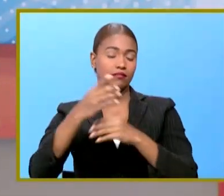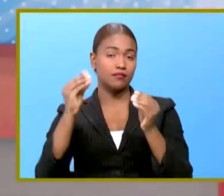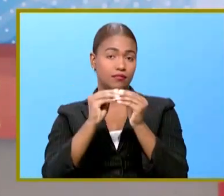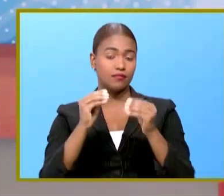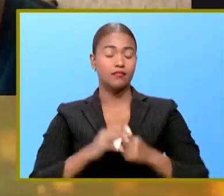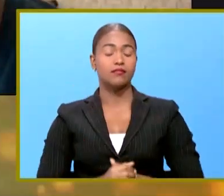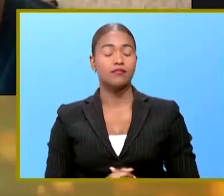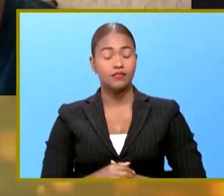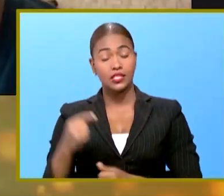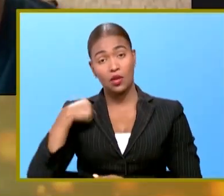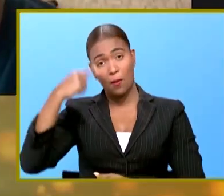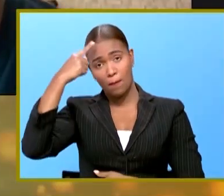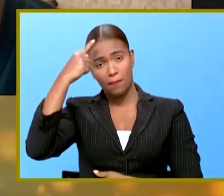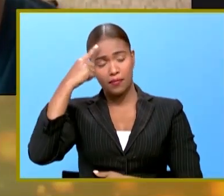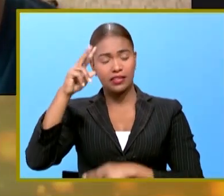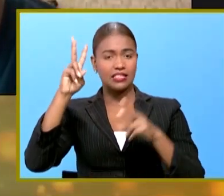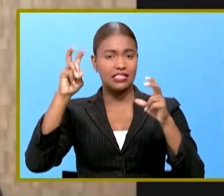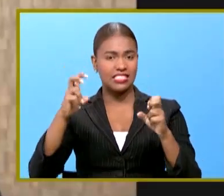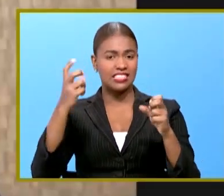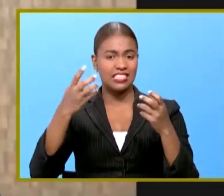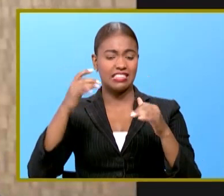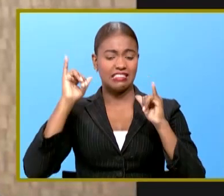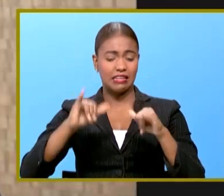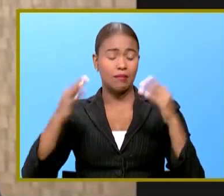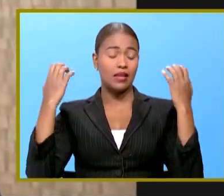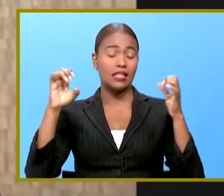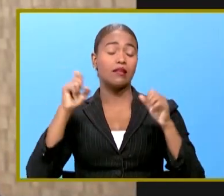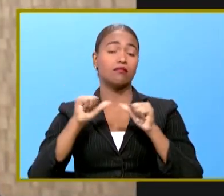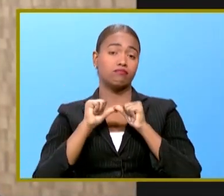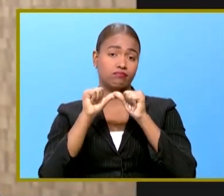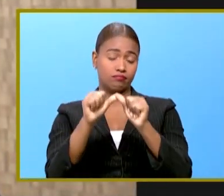Yo entiendo que el tema del estado de emergencia debe continuarse